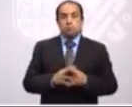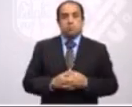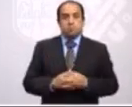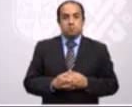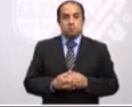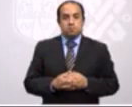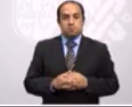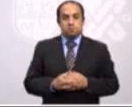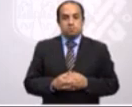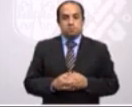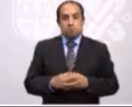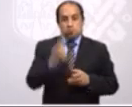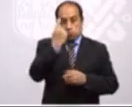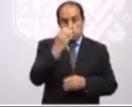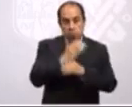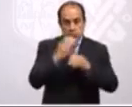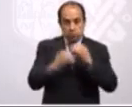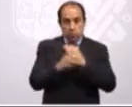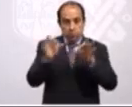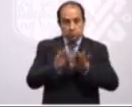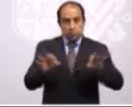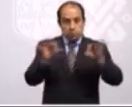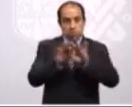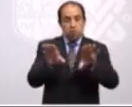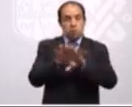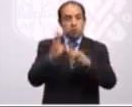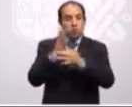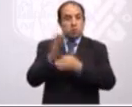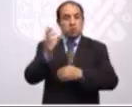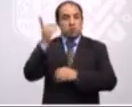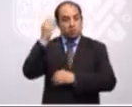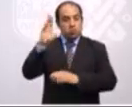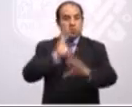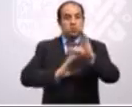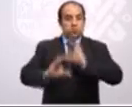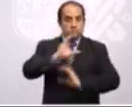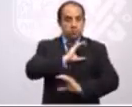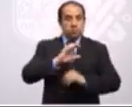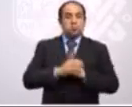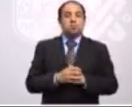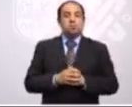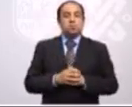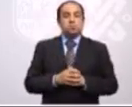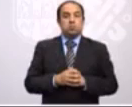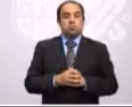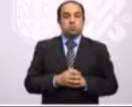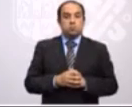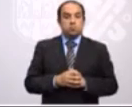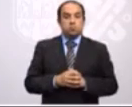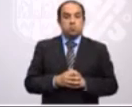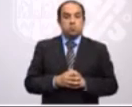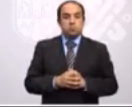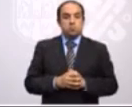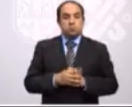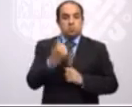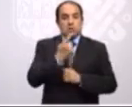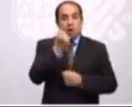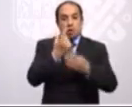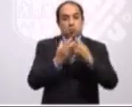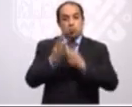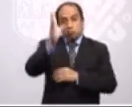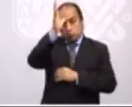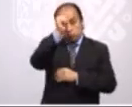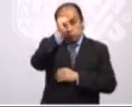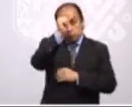Una de las cosas importantes, como comentaba la doctora Sheinbaum, es que parte de los acuerdos con,